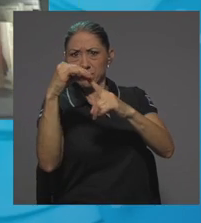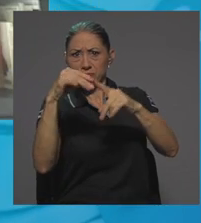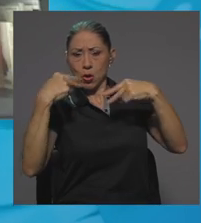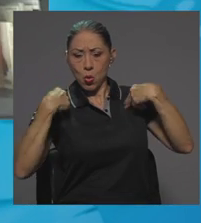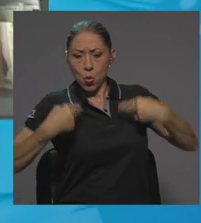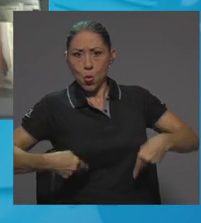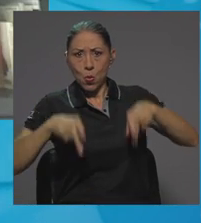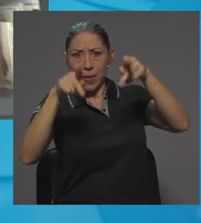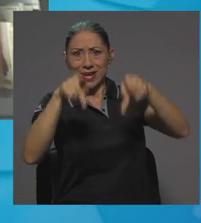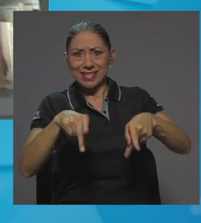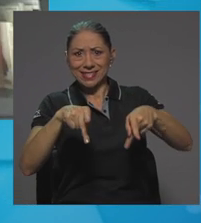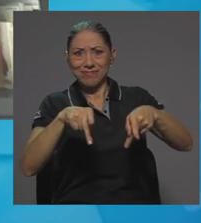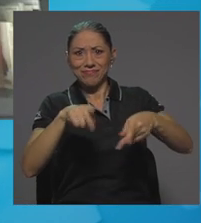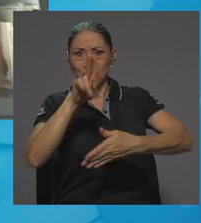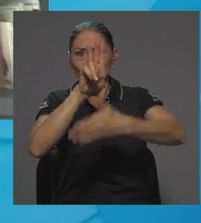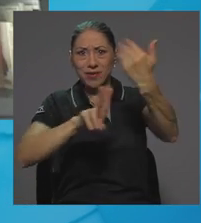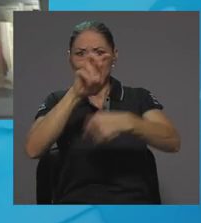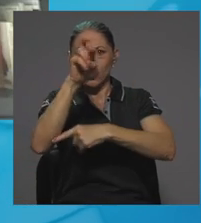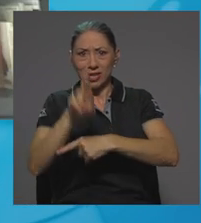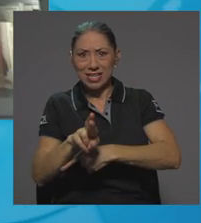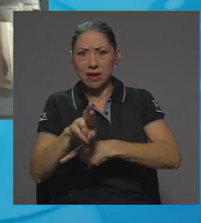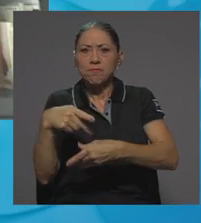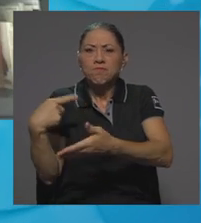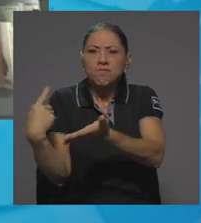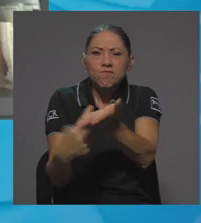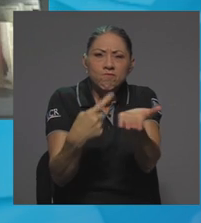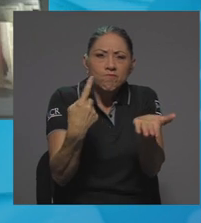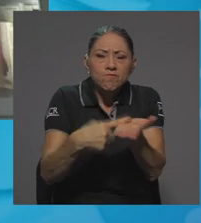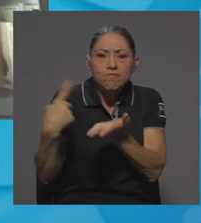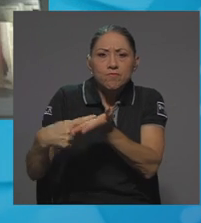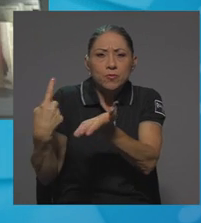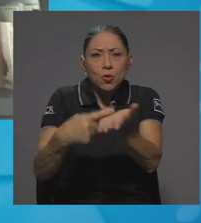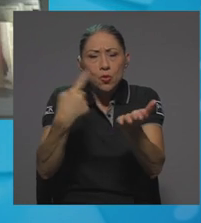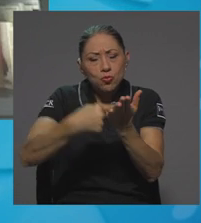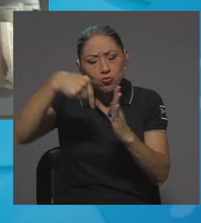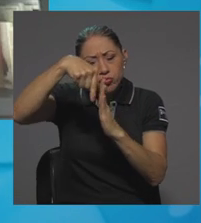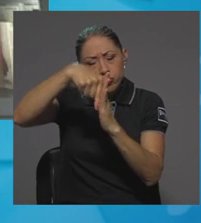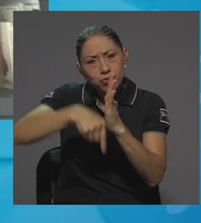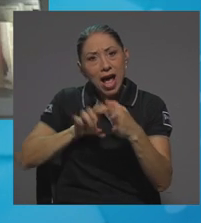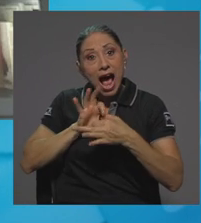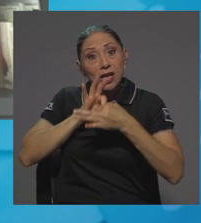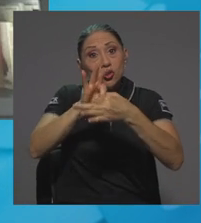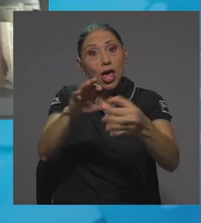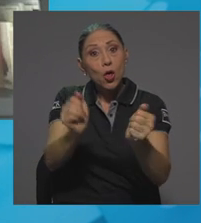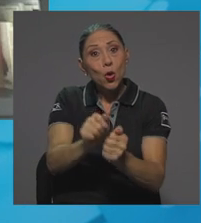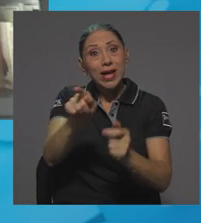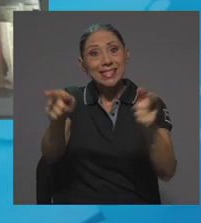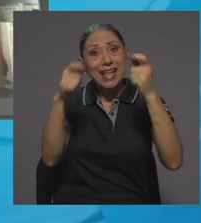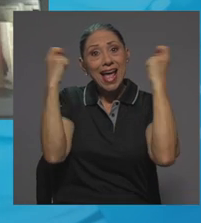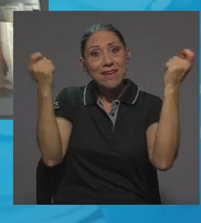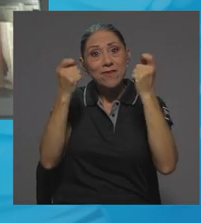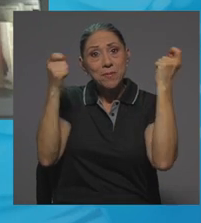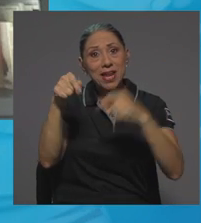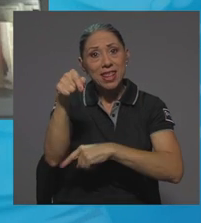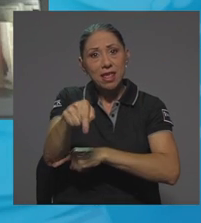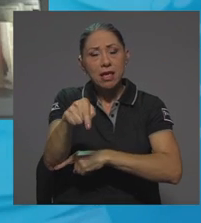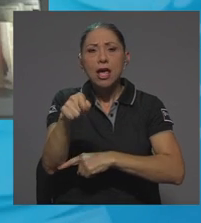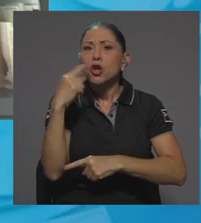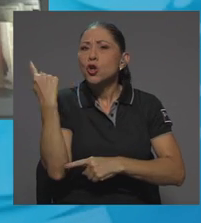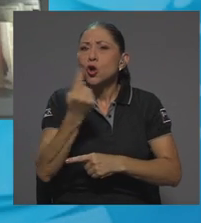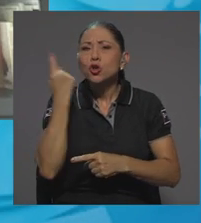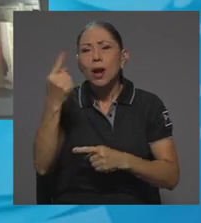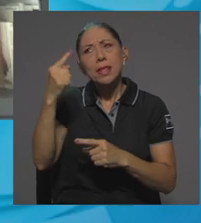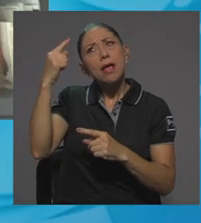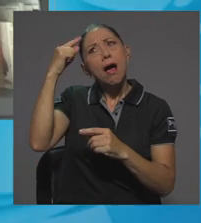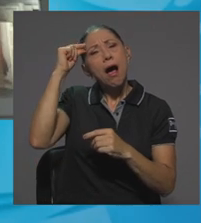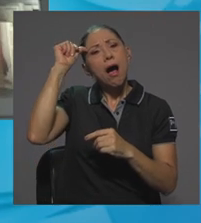Universidad de Costa Rica, acoger una discusión amplia asociada a esta efeméride que permitiera no solo la conmemoración de un